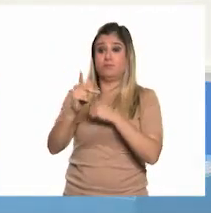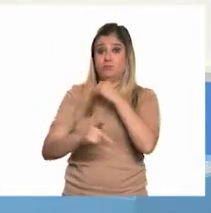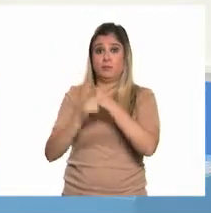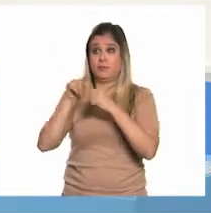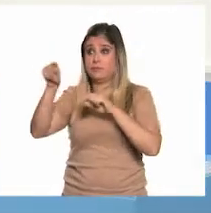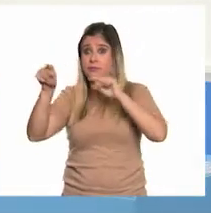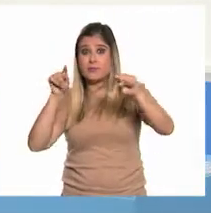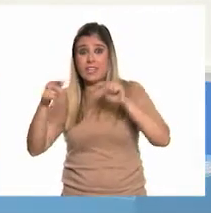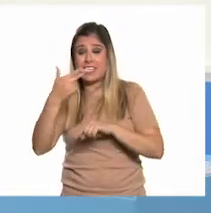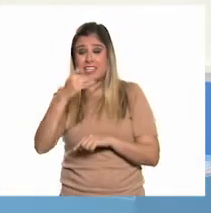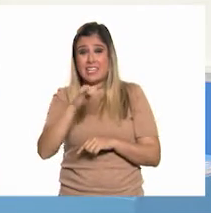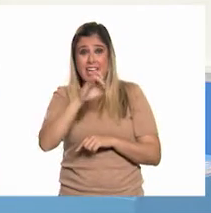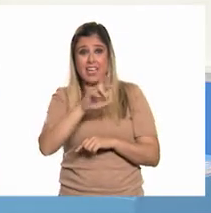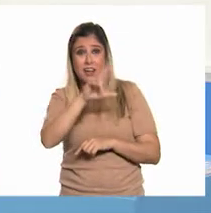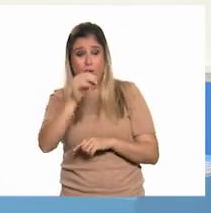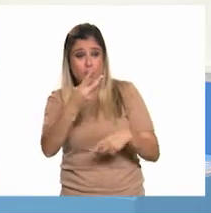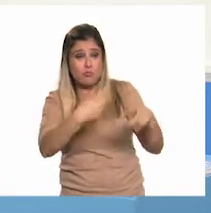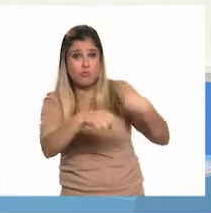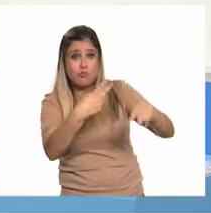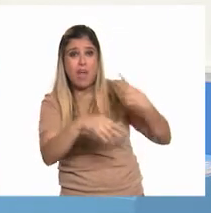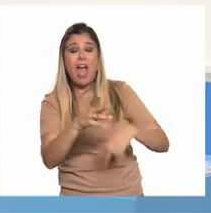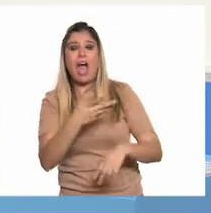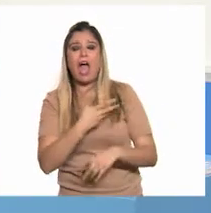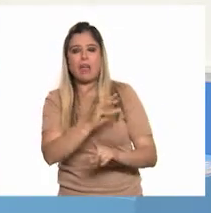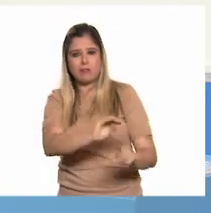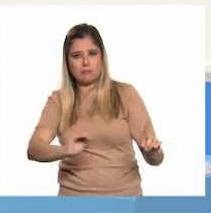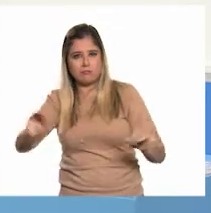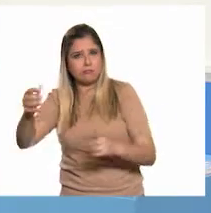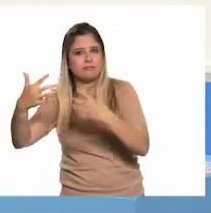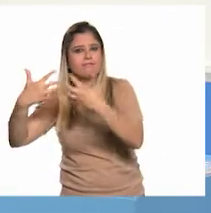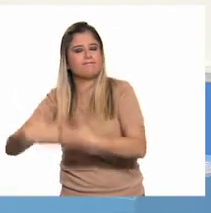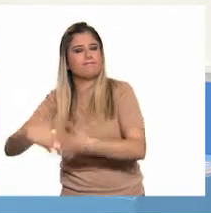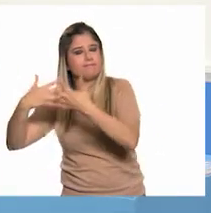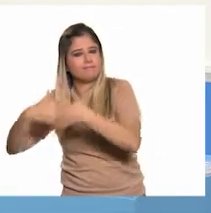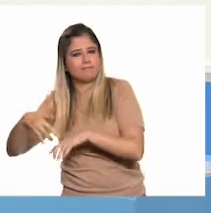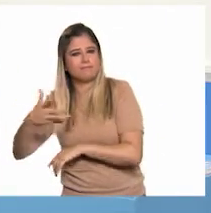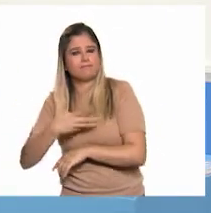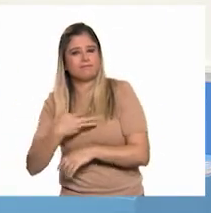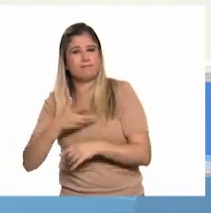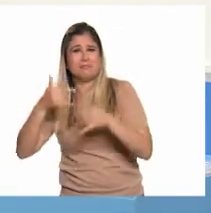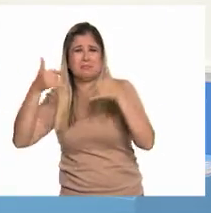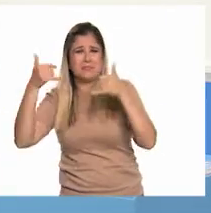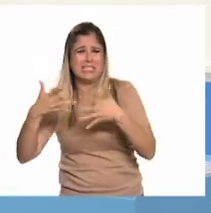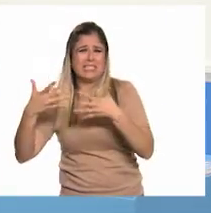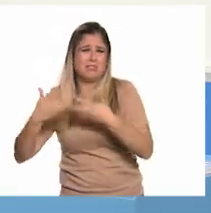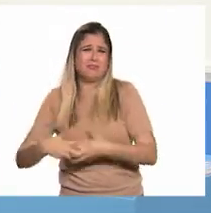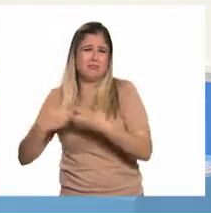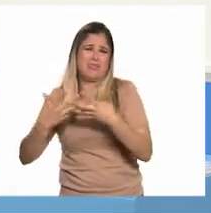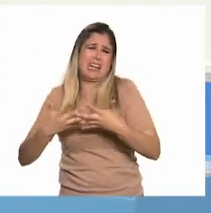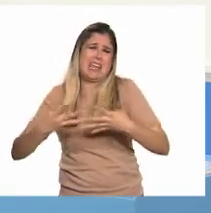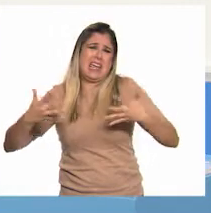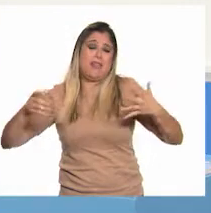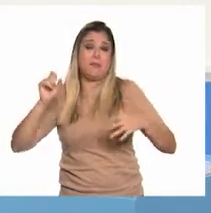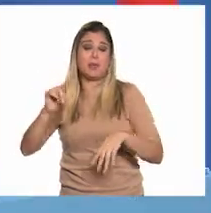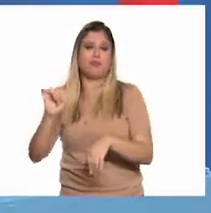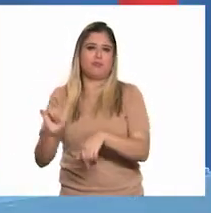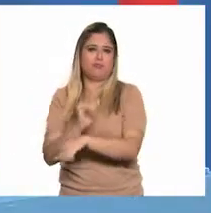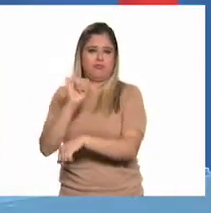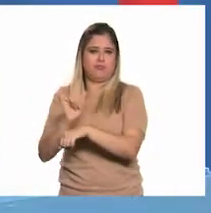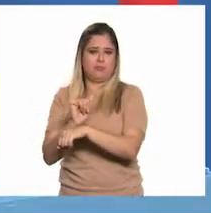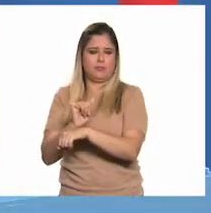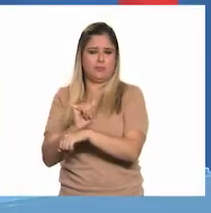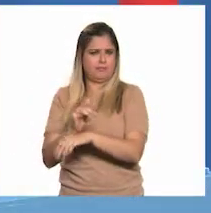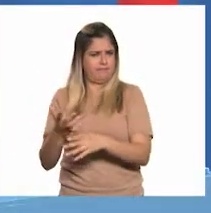que producen hierro tienen una gran participación en la industria de maquinaria pesada, como en la automotriz. Pero,